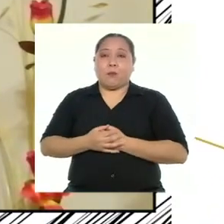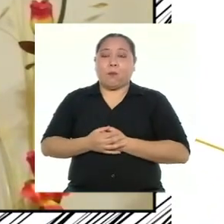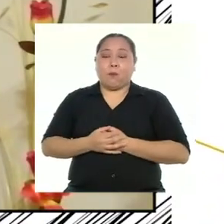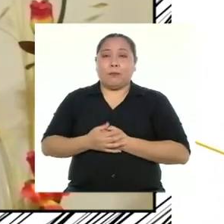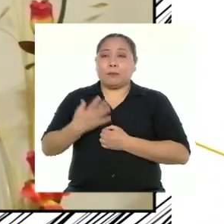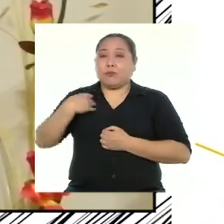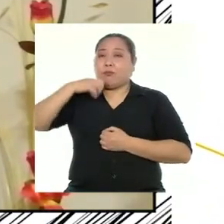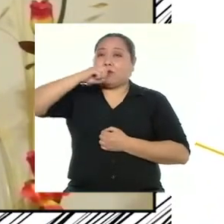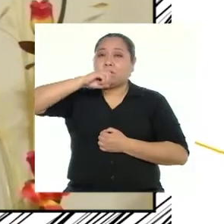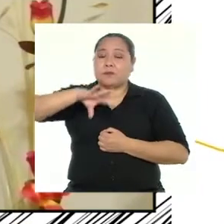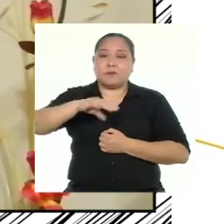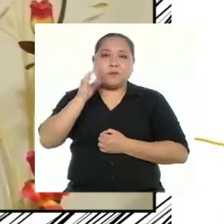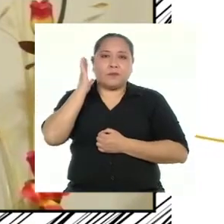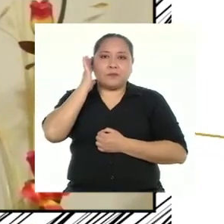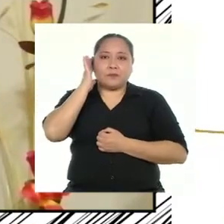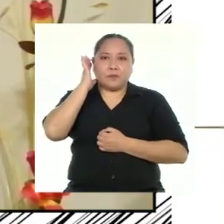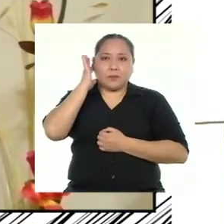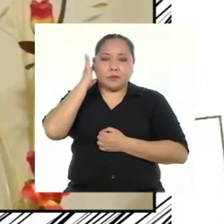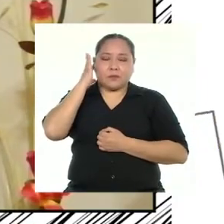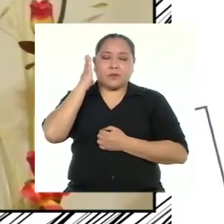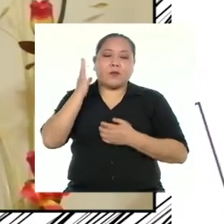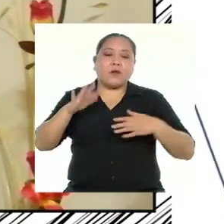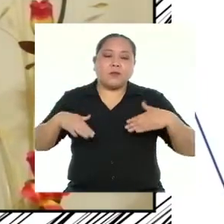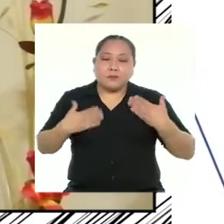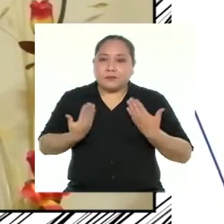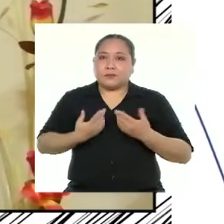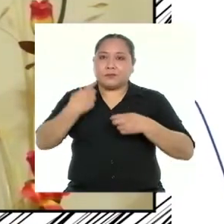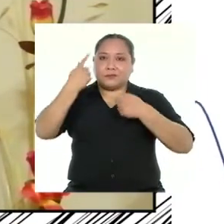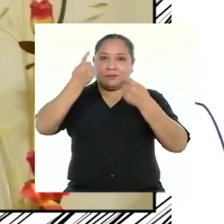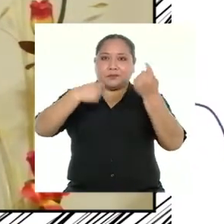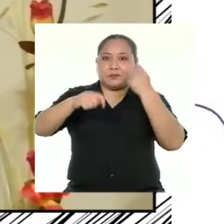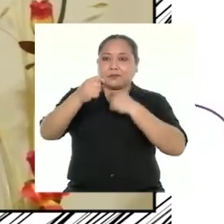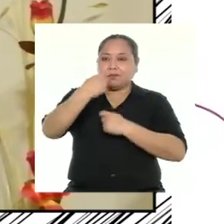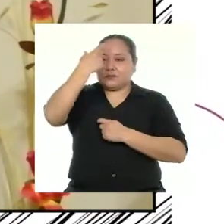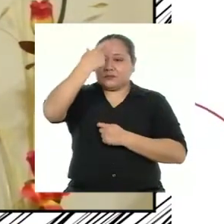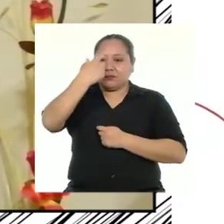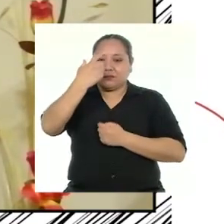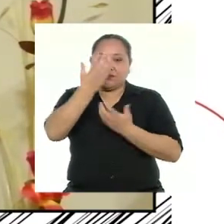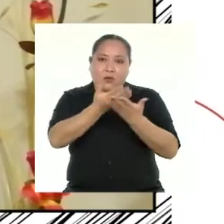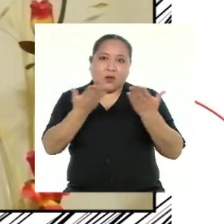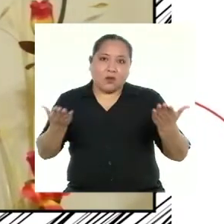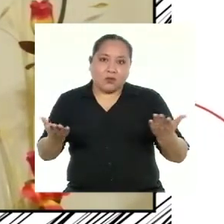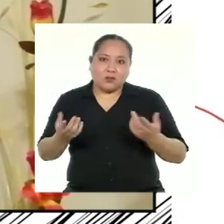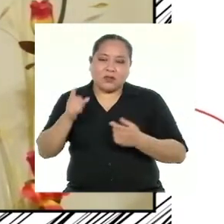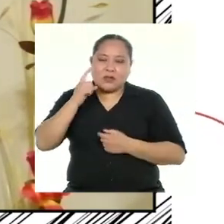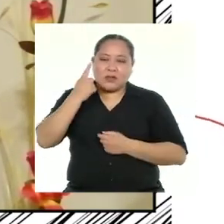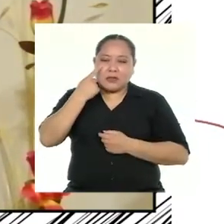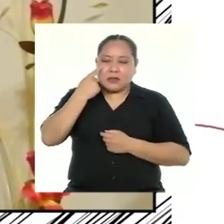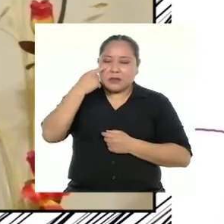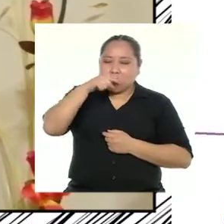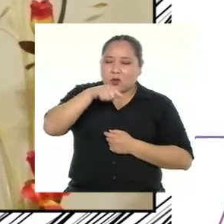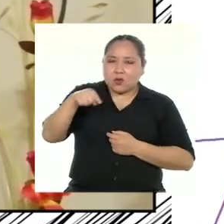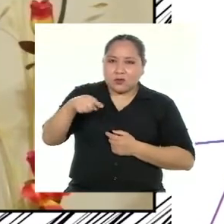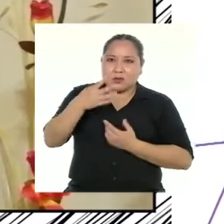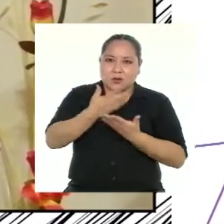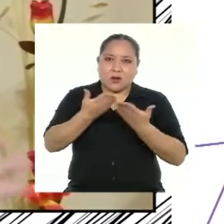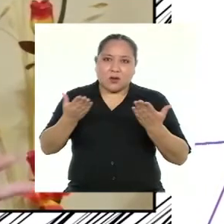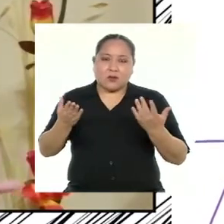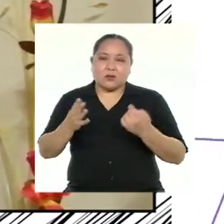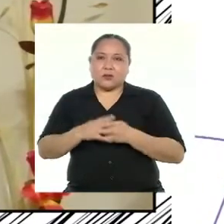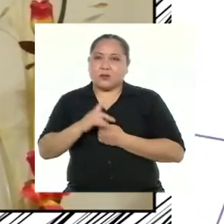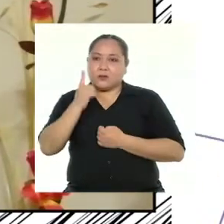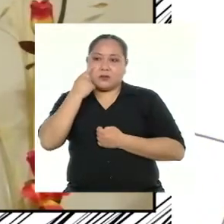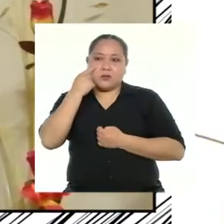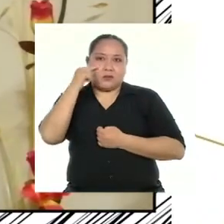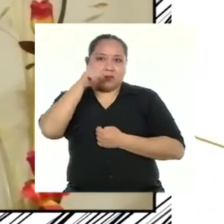Dicen que para vender un producto tenemos que conocer bien el producto que vamos a ofrecer. Si no conocemos bien